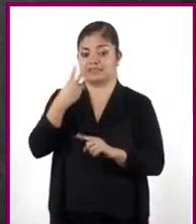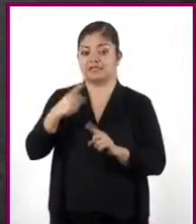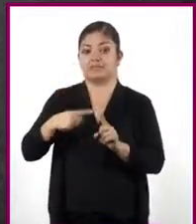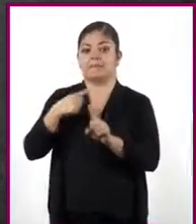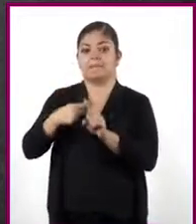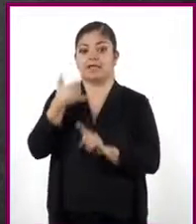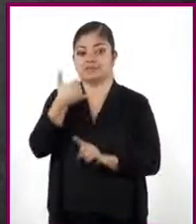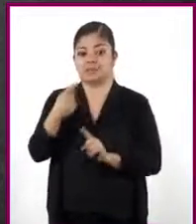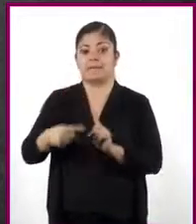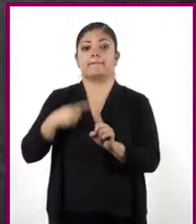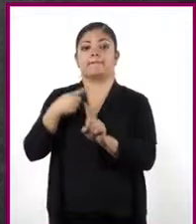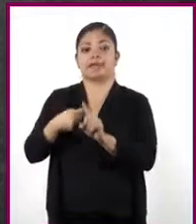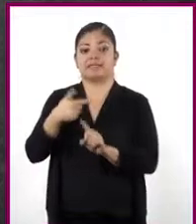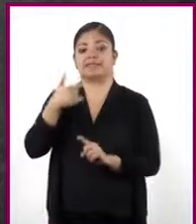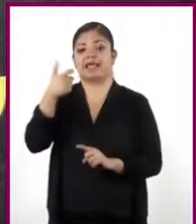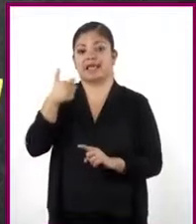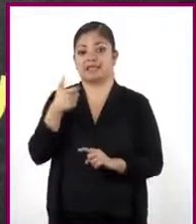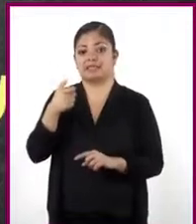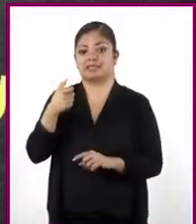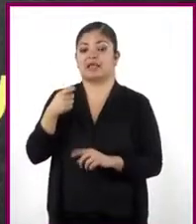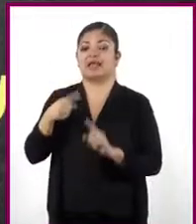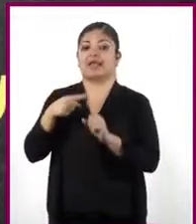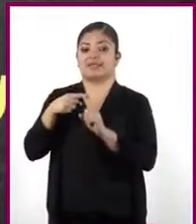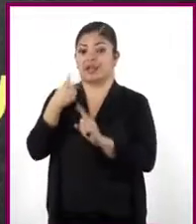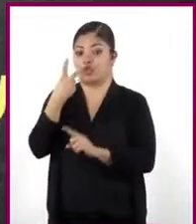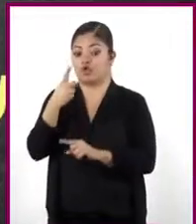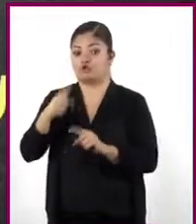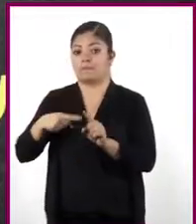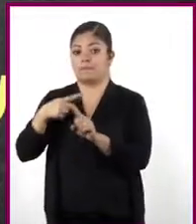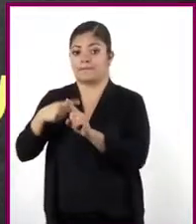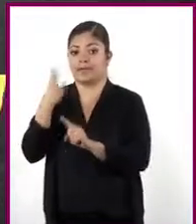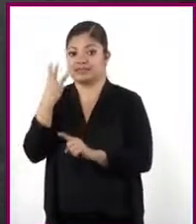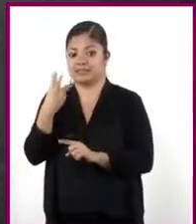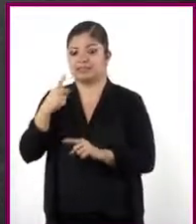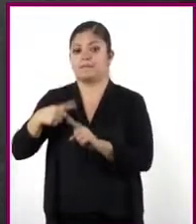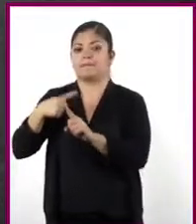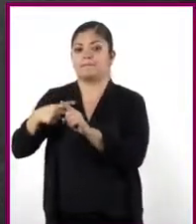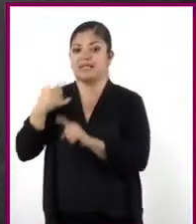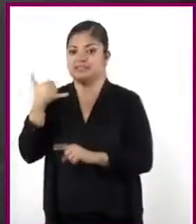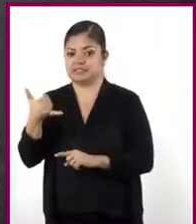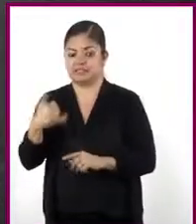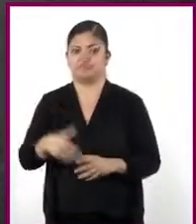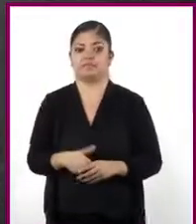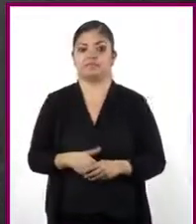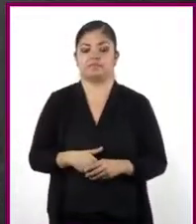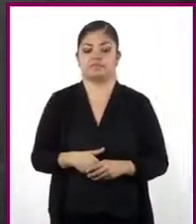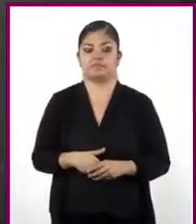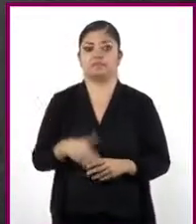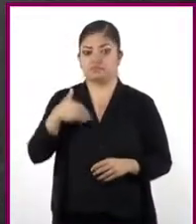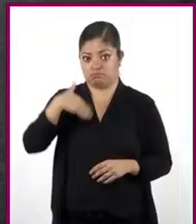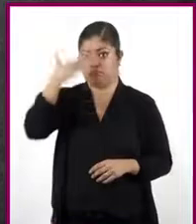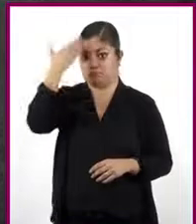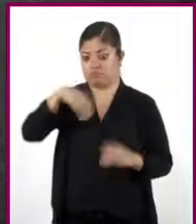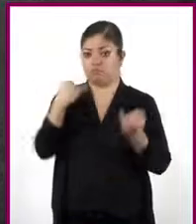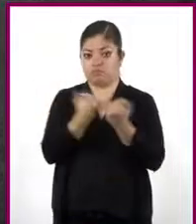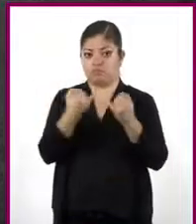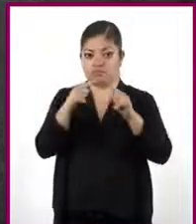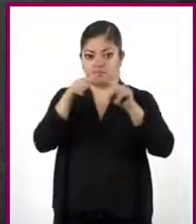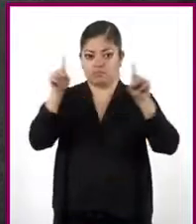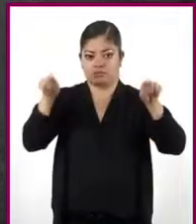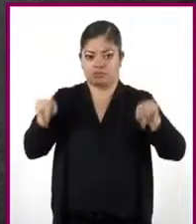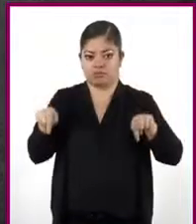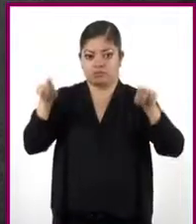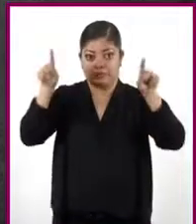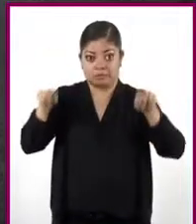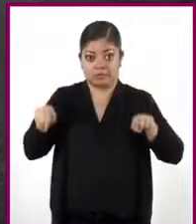más X entre 2 más 3 más Y. Pero también sabemos que un rectángulo tiene dos pares